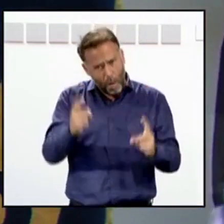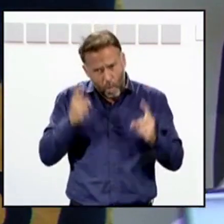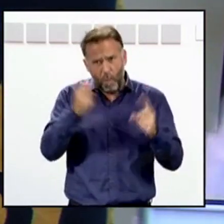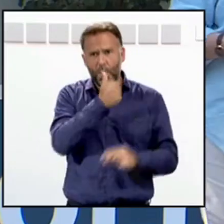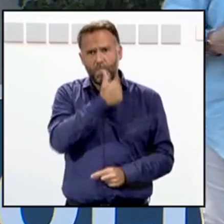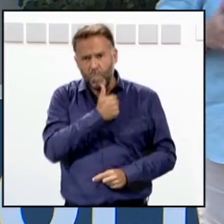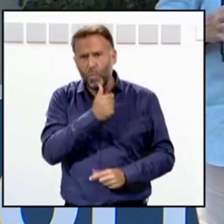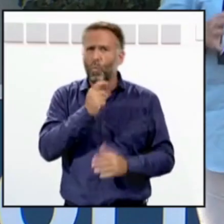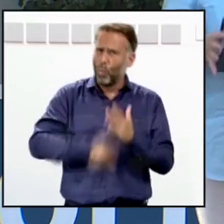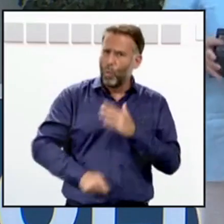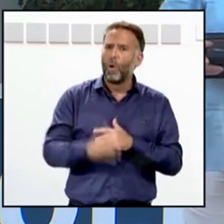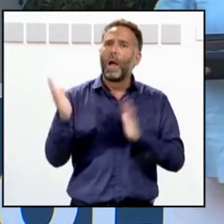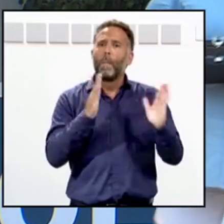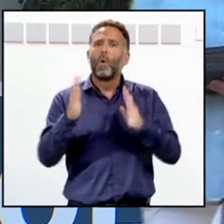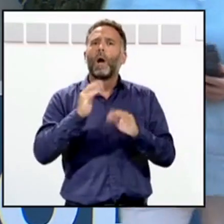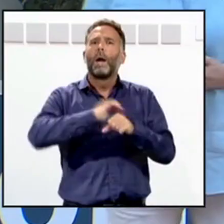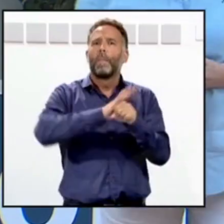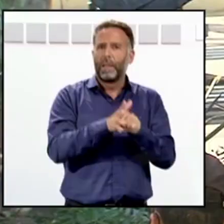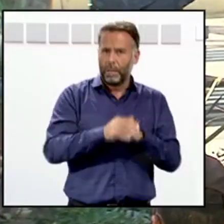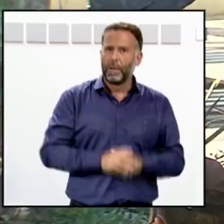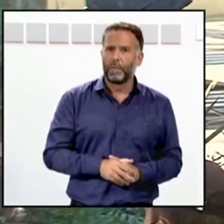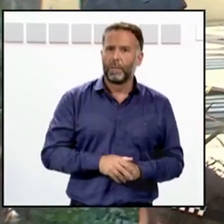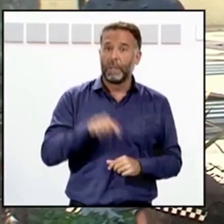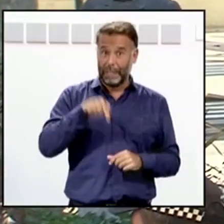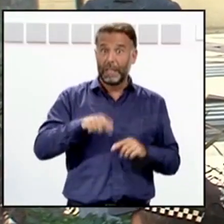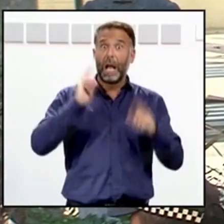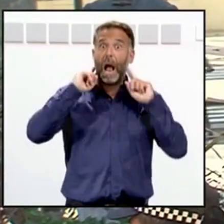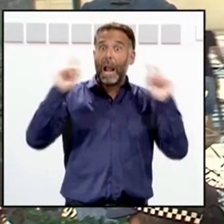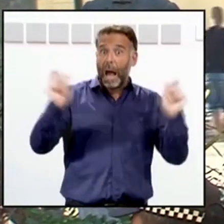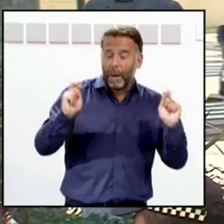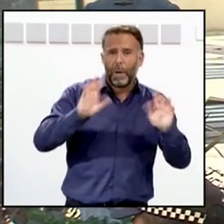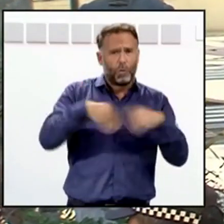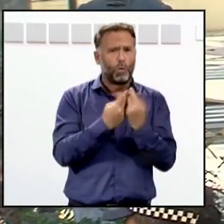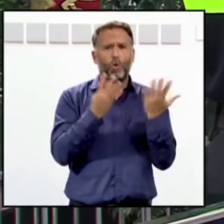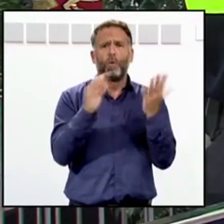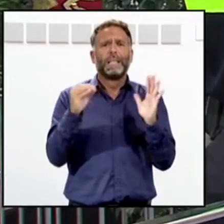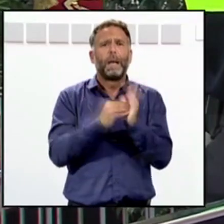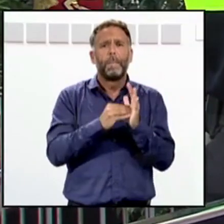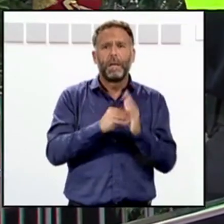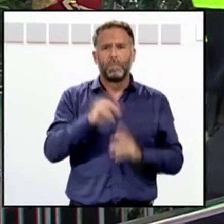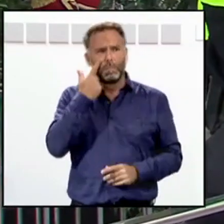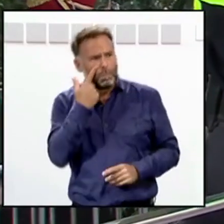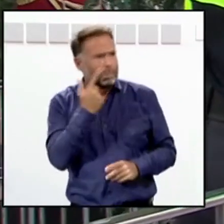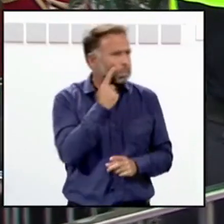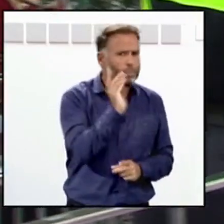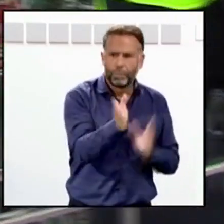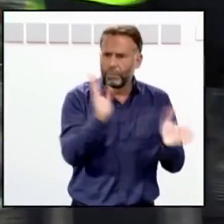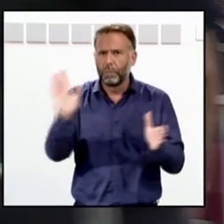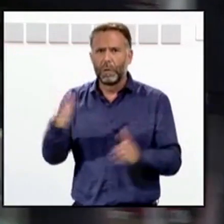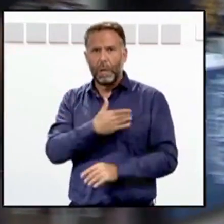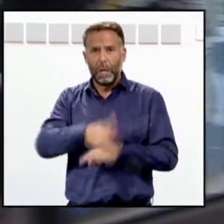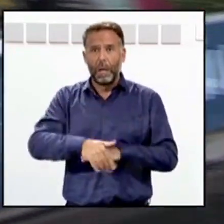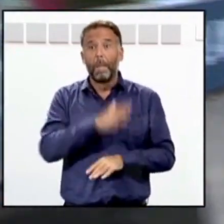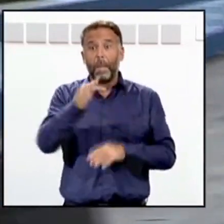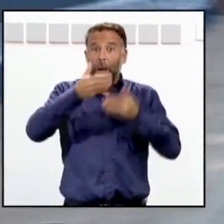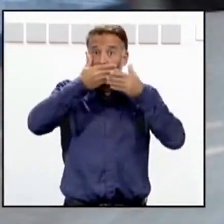policía local en tiempos de pandemia. Durante el estado de alarma se han hecho más de 90.000 identificaciones y desde la obligatoriedad de